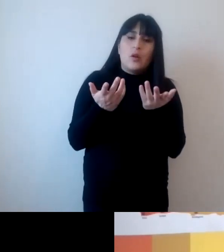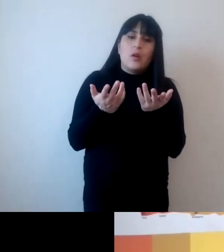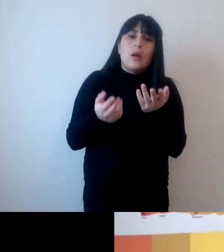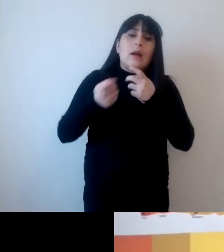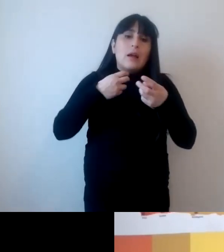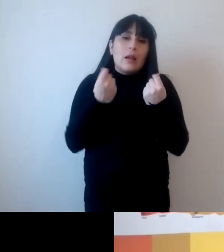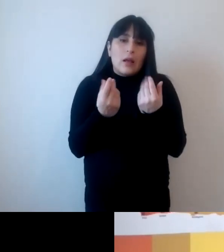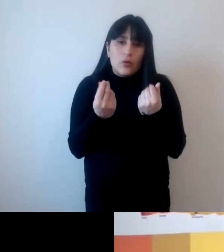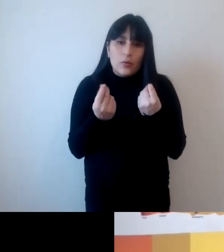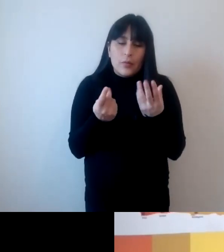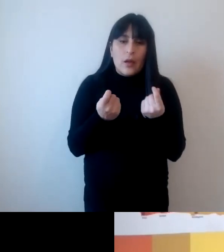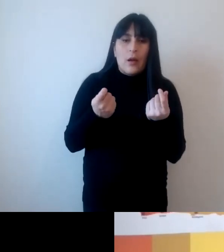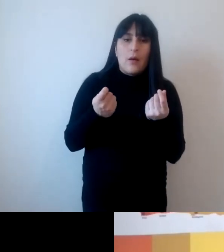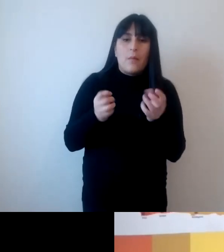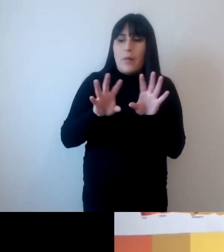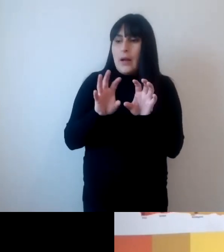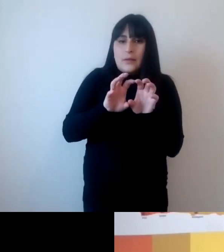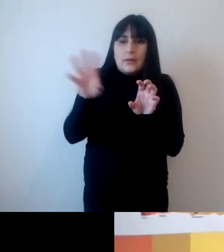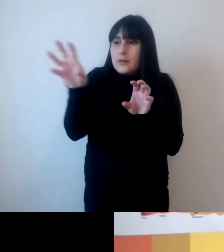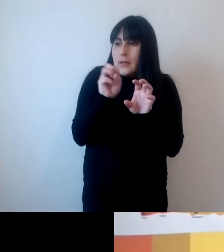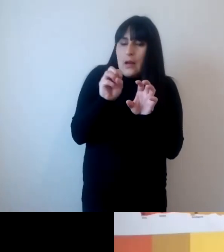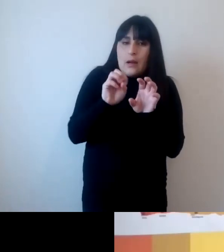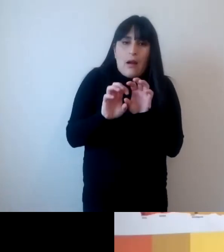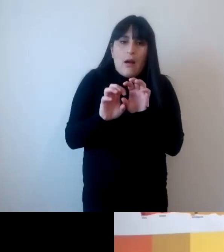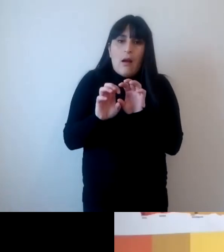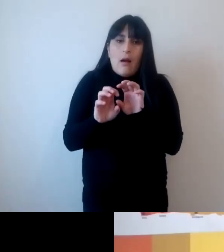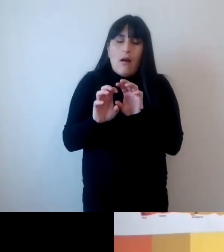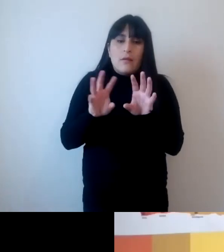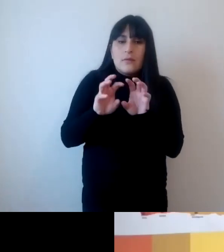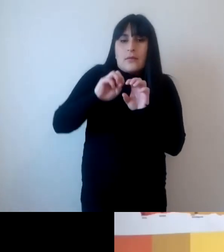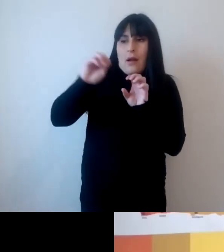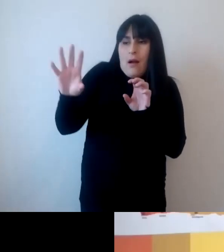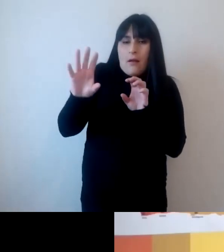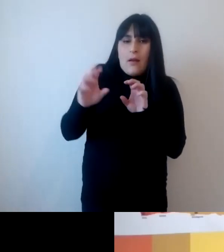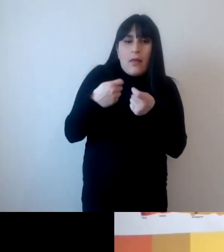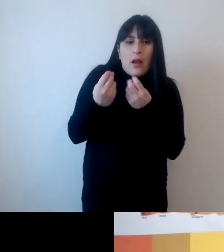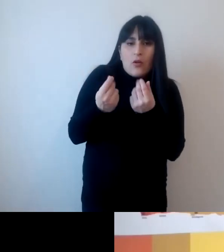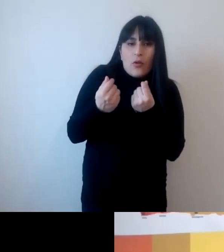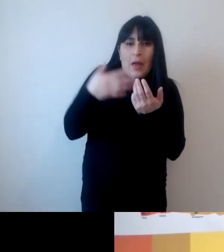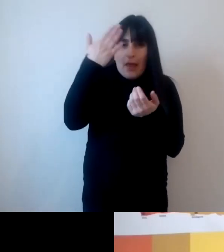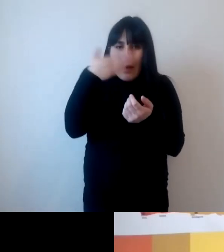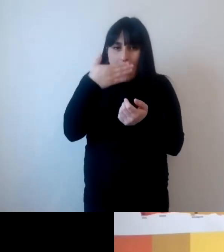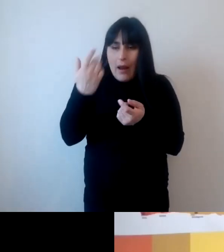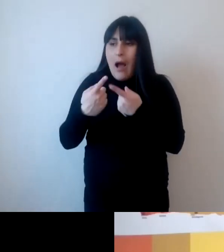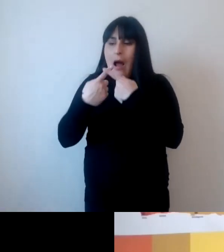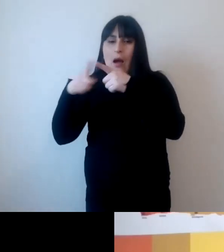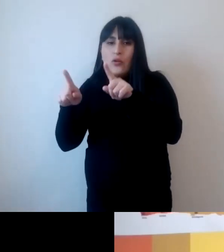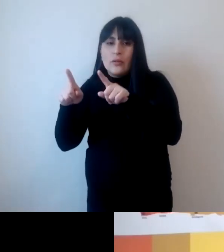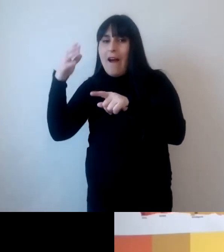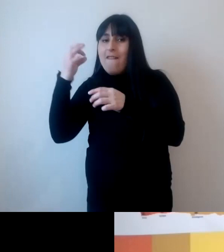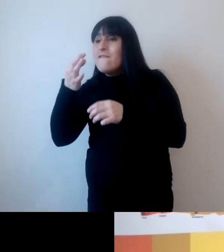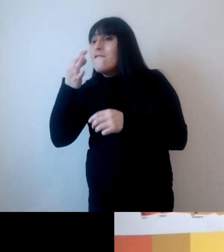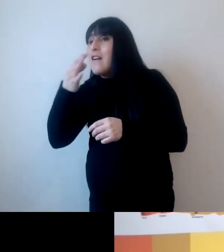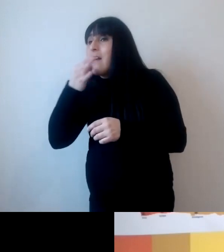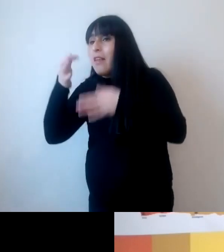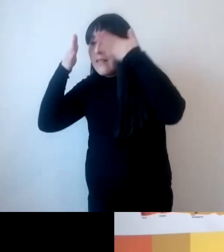economía para desplazar fondos de la economía negra a la economía verde digamos no van a ser suficientes para reducir las emisiones que vamos a tener que cambiar